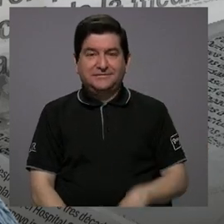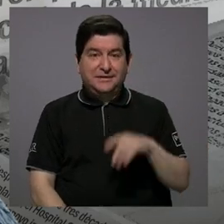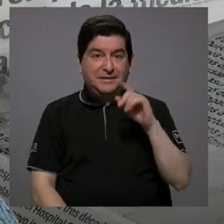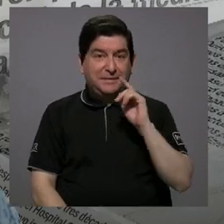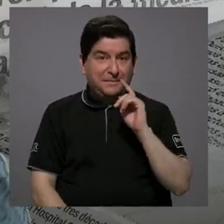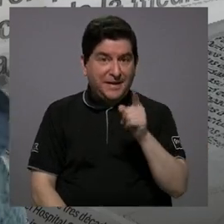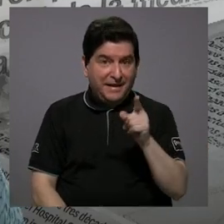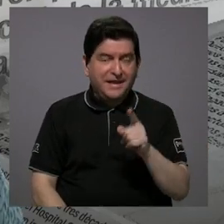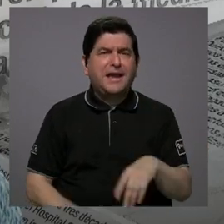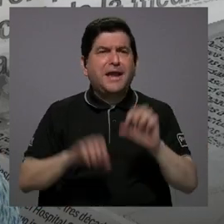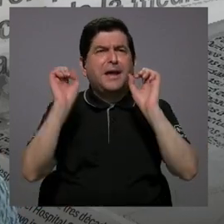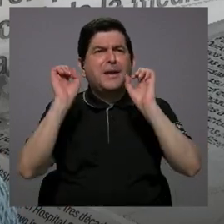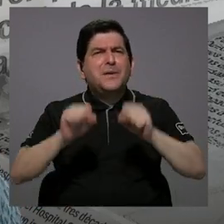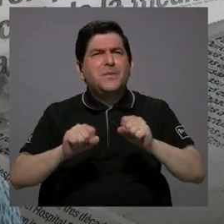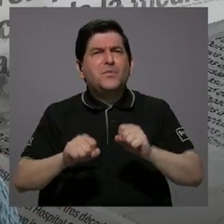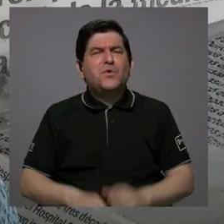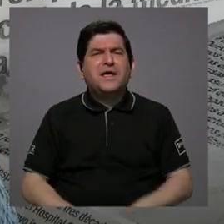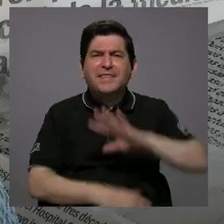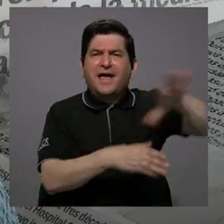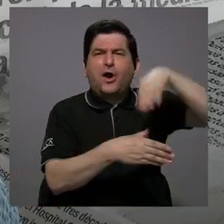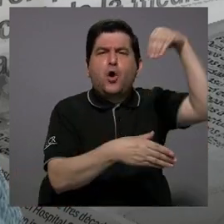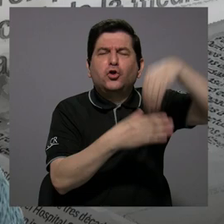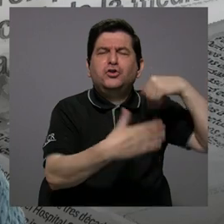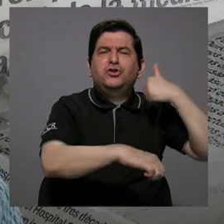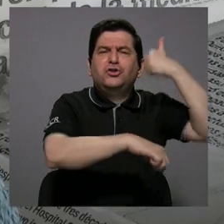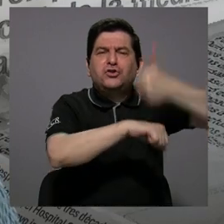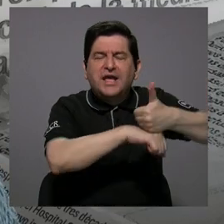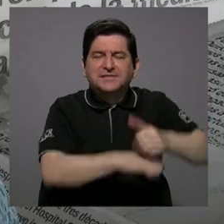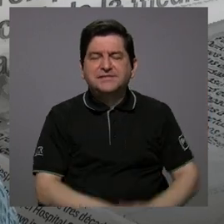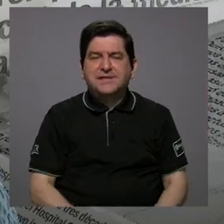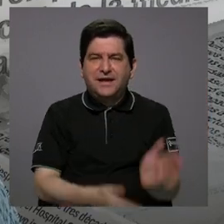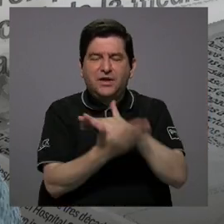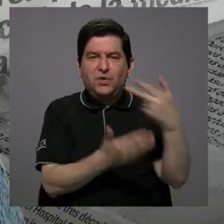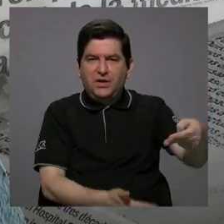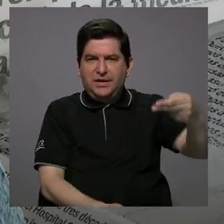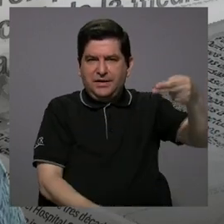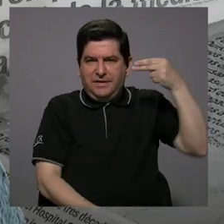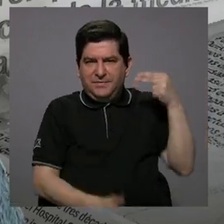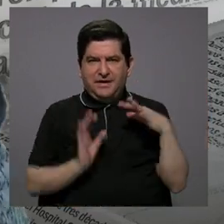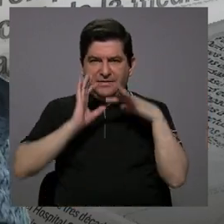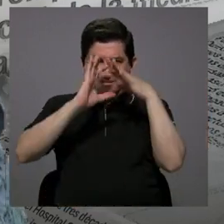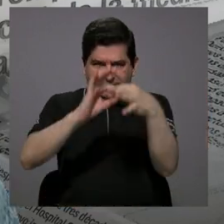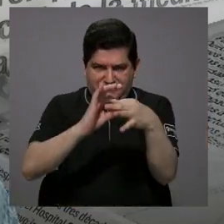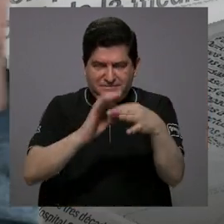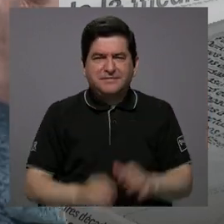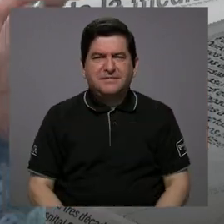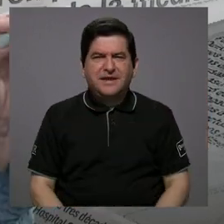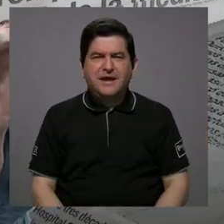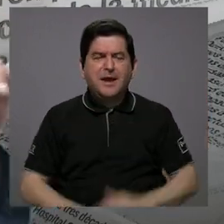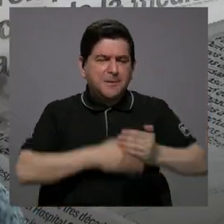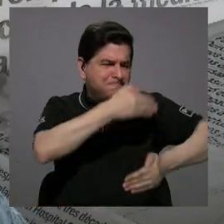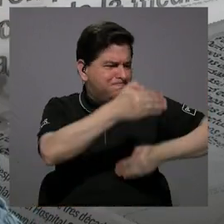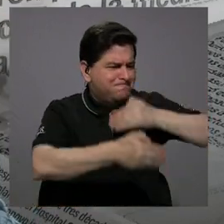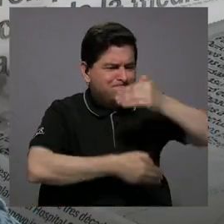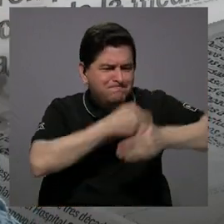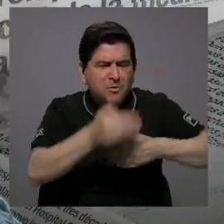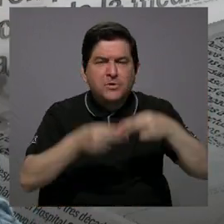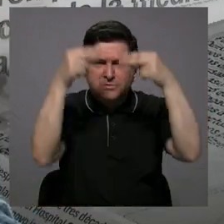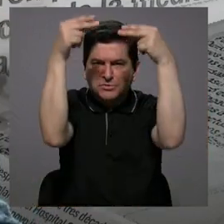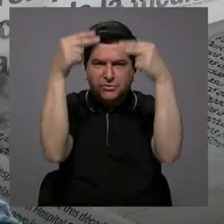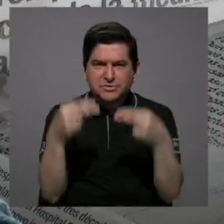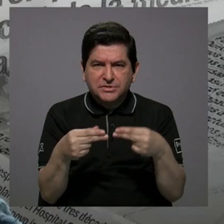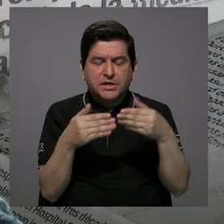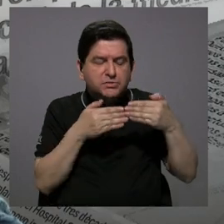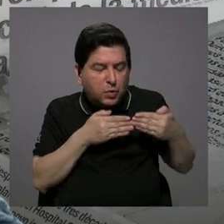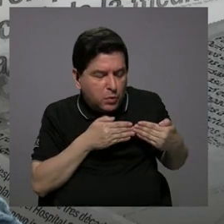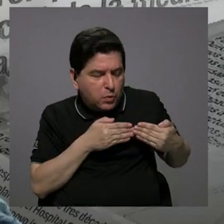para que nos haga una contextualización con los antecedentes en cuanto a cómo ha sido el comportamiento del presupuesto